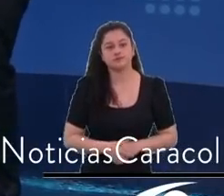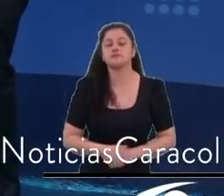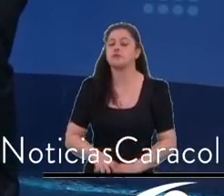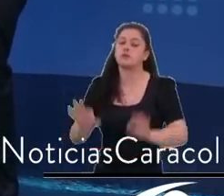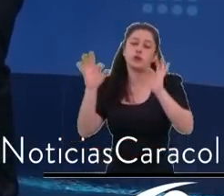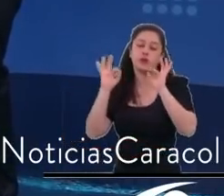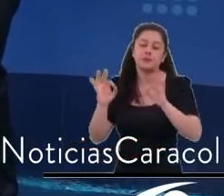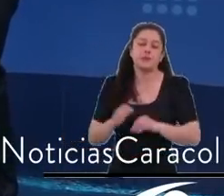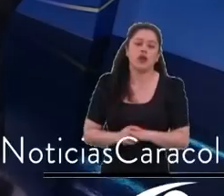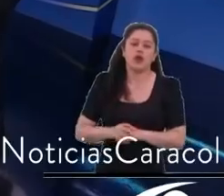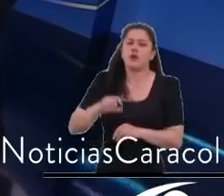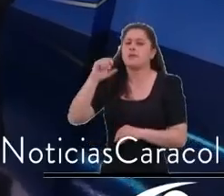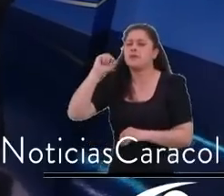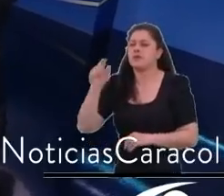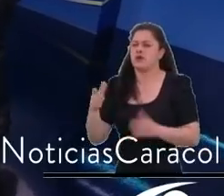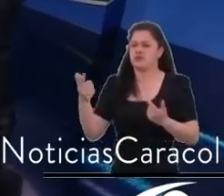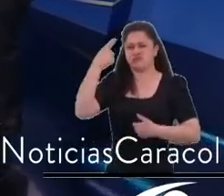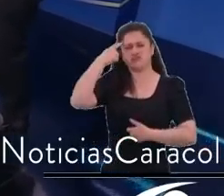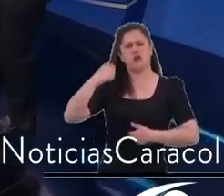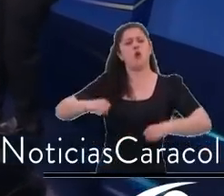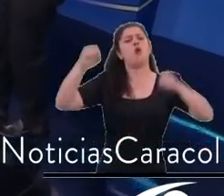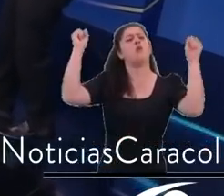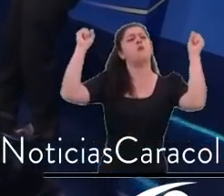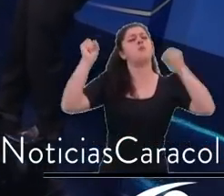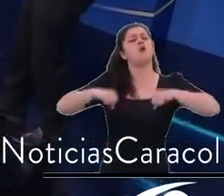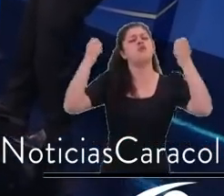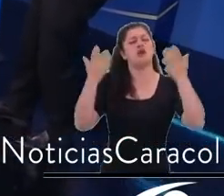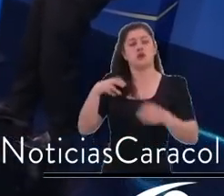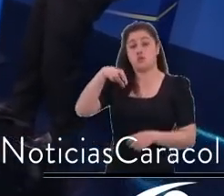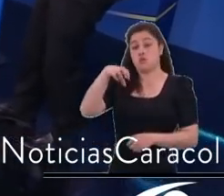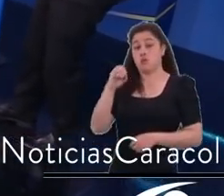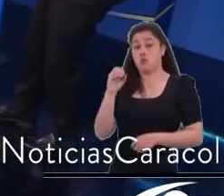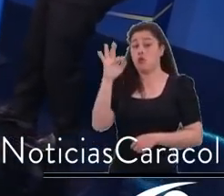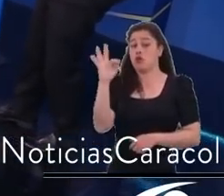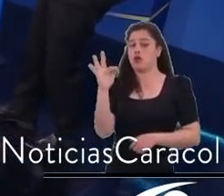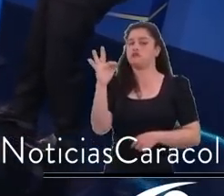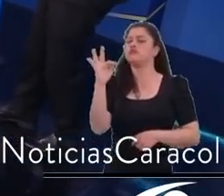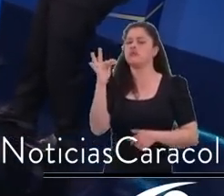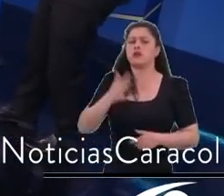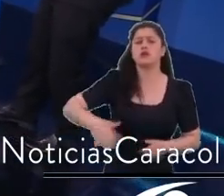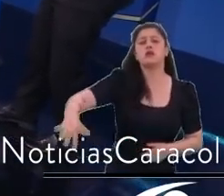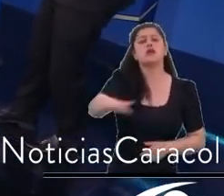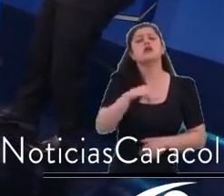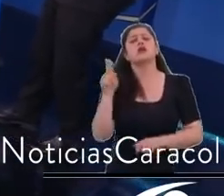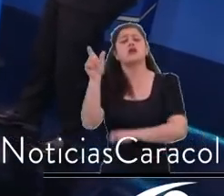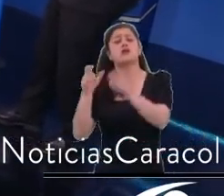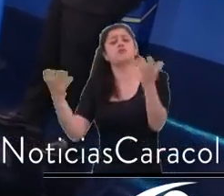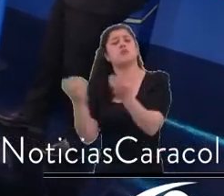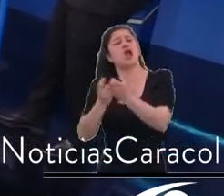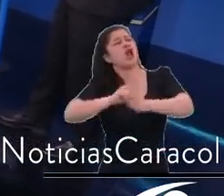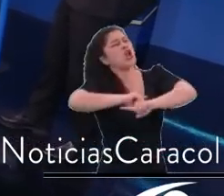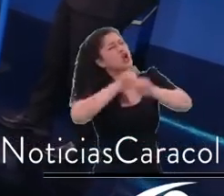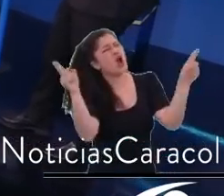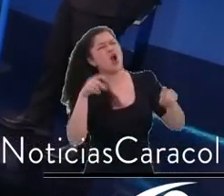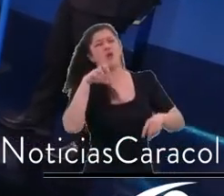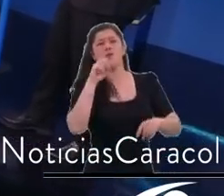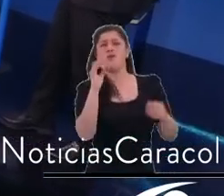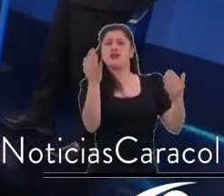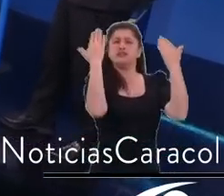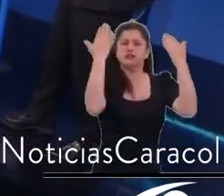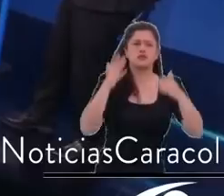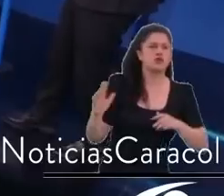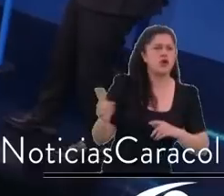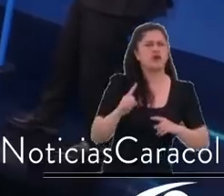a que muchos le decían, por favor, no lo haga, no lo haga, hagámoslo por consenso? Hay que debatirlo, pese a que se hayan cumplido los